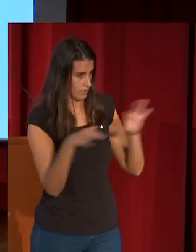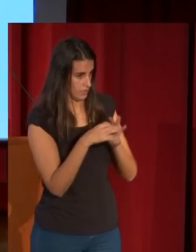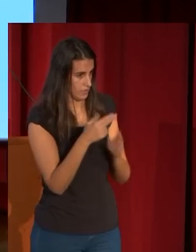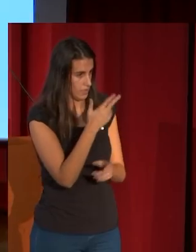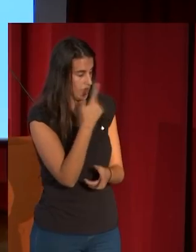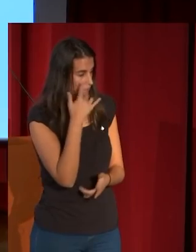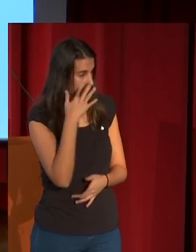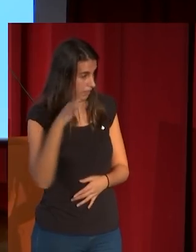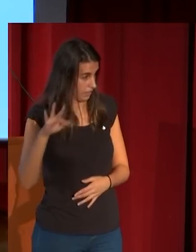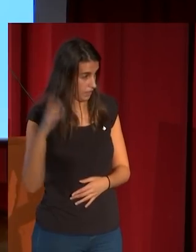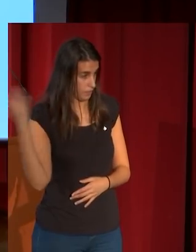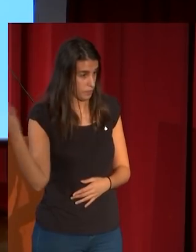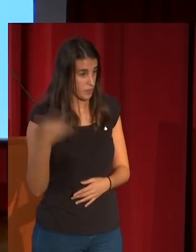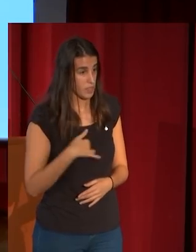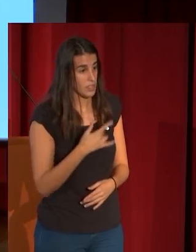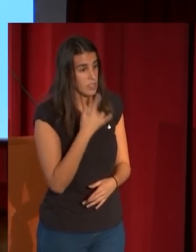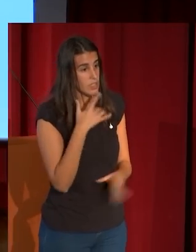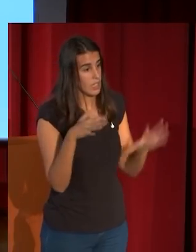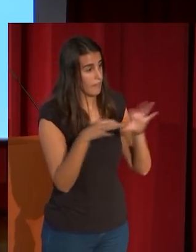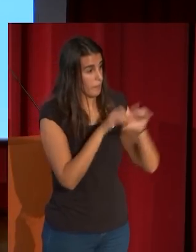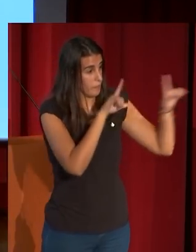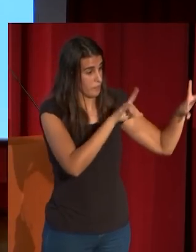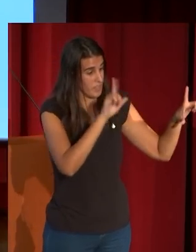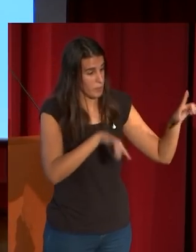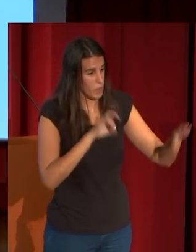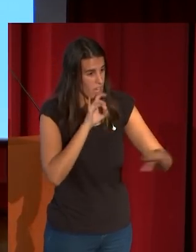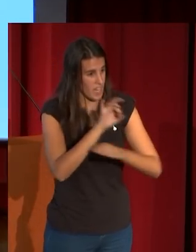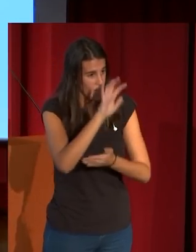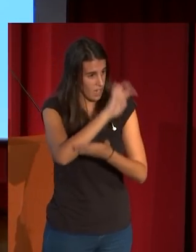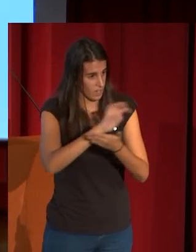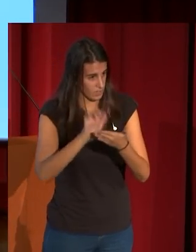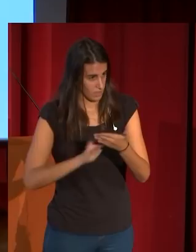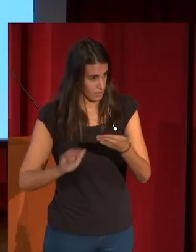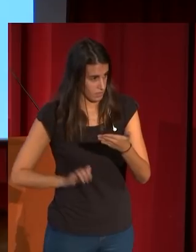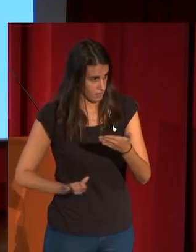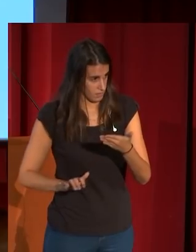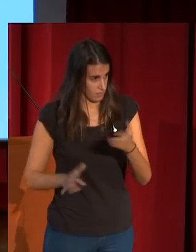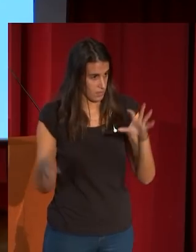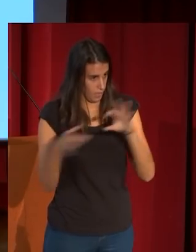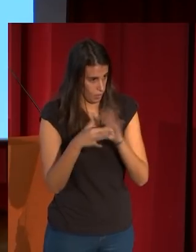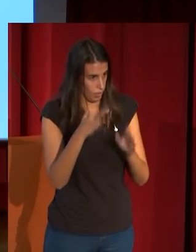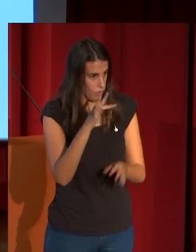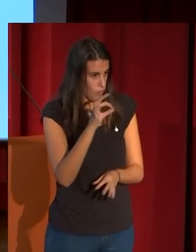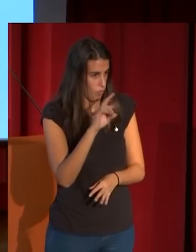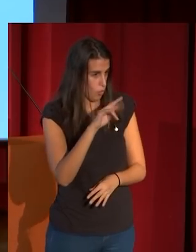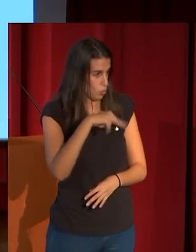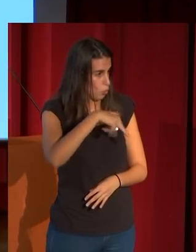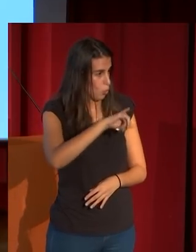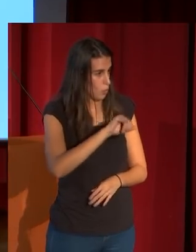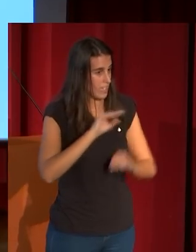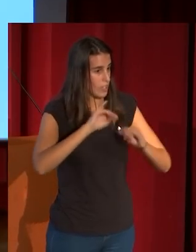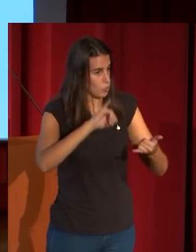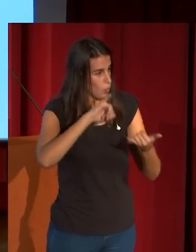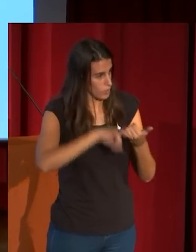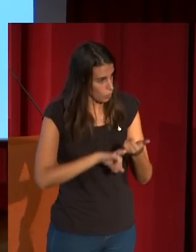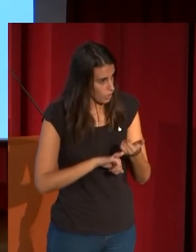carta, simultáneamente al catálogo, hemos publicado el epistolario inédito de Fortuny y de su esposa